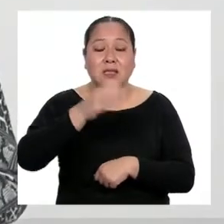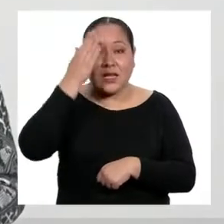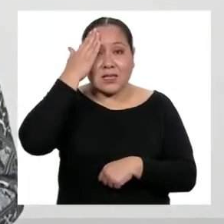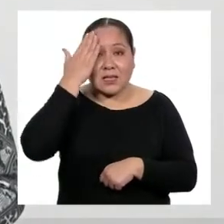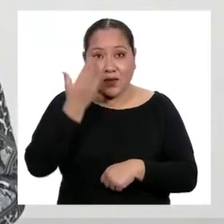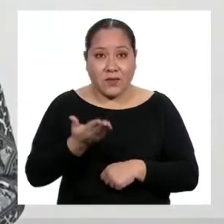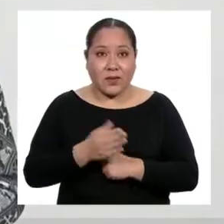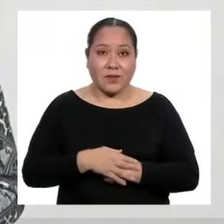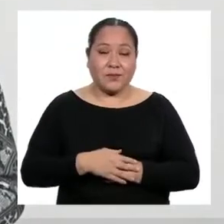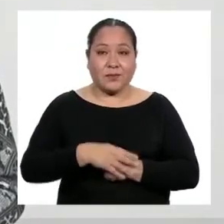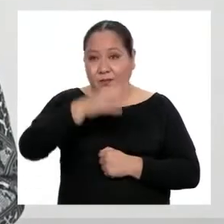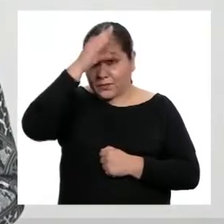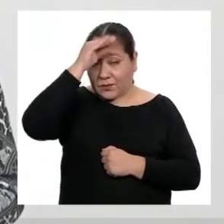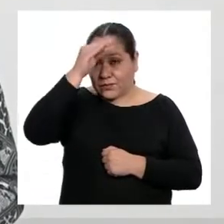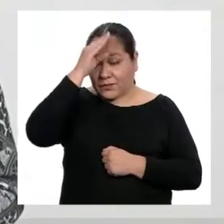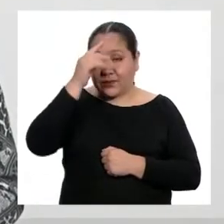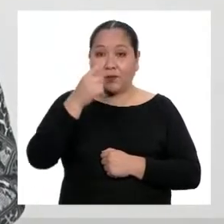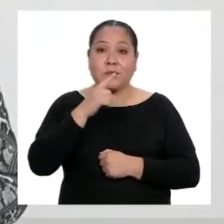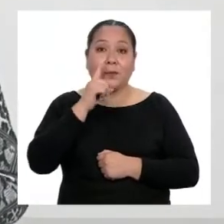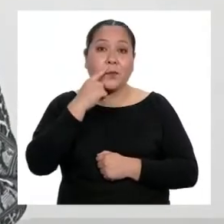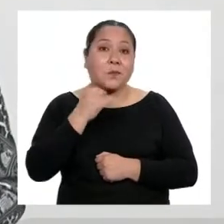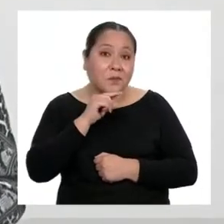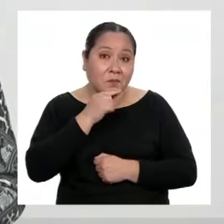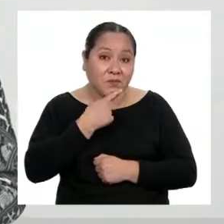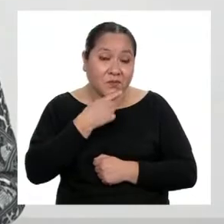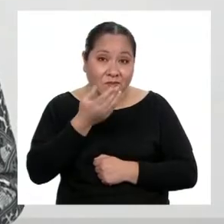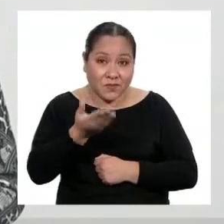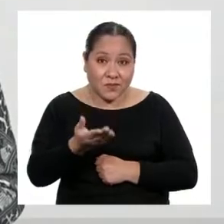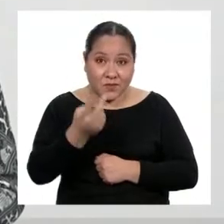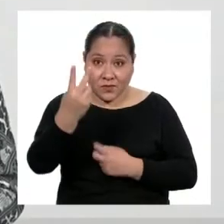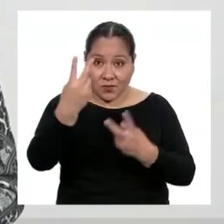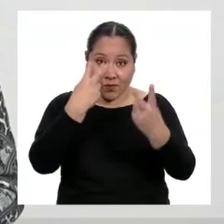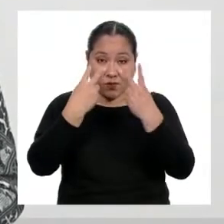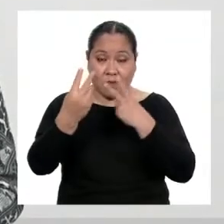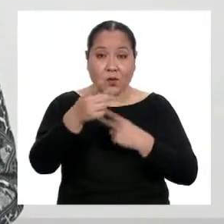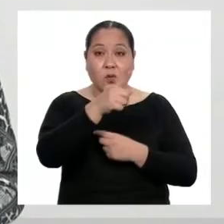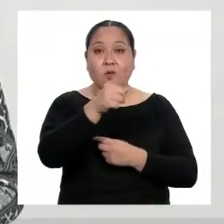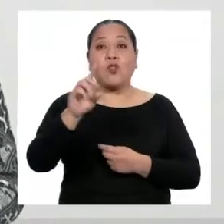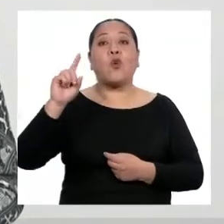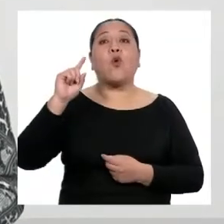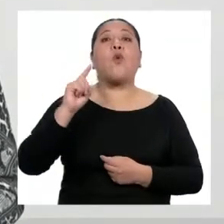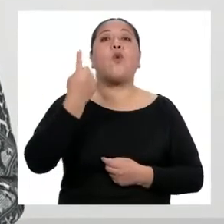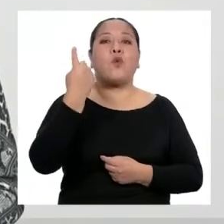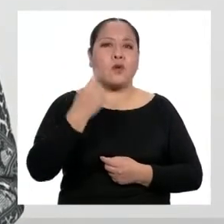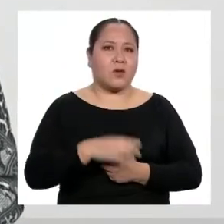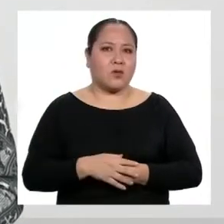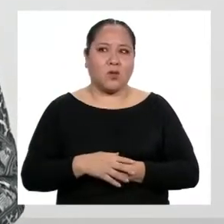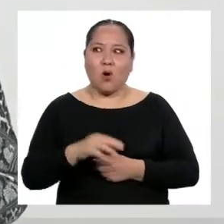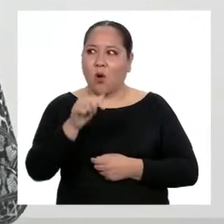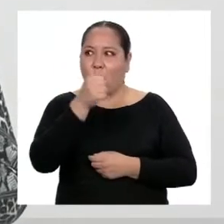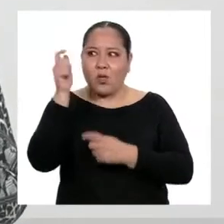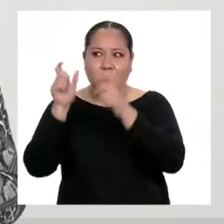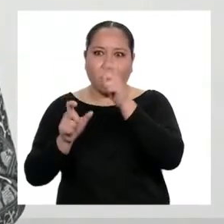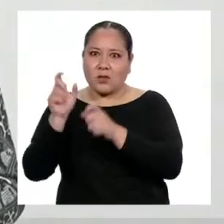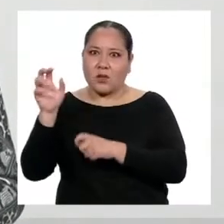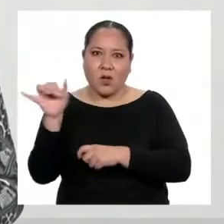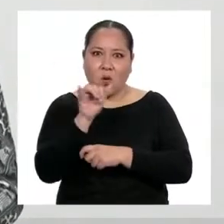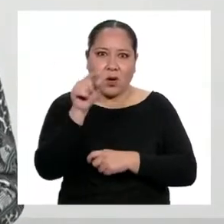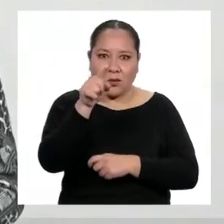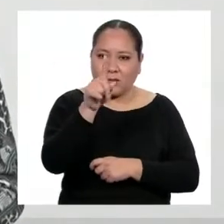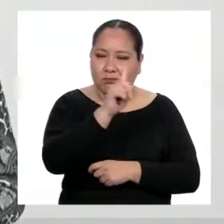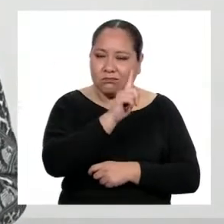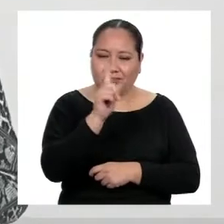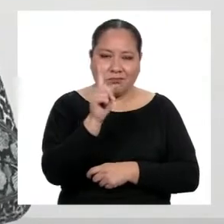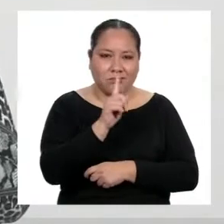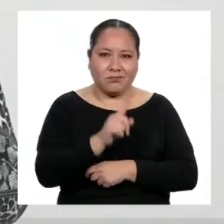cuenta. Chicas y chicos que nos ven en casa, ustedes son únicos y no hay nadie en el mundo como ustedes.